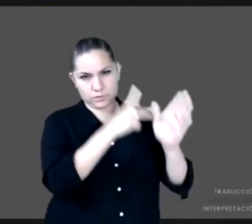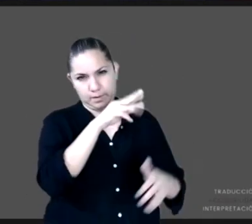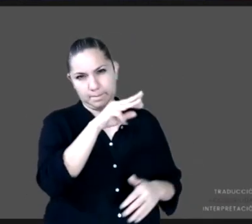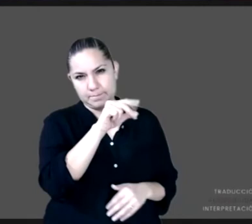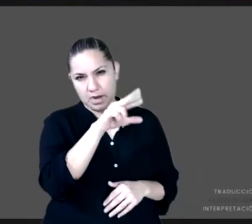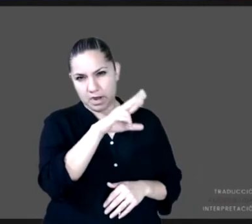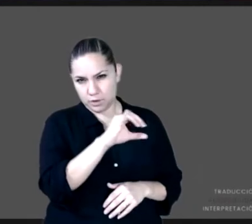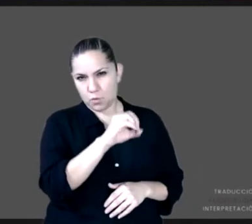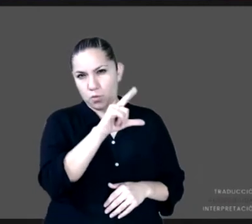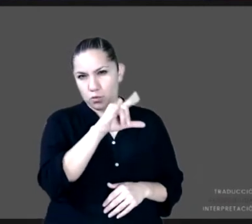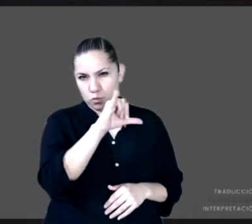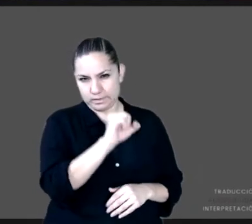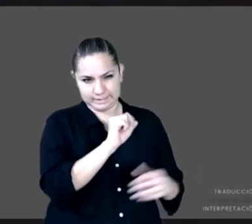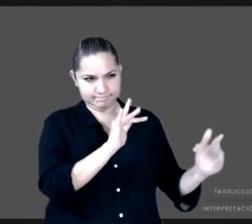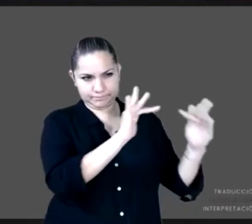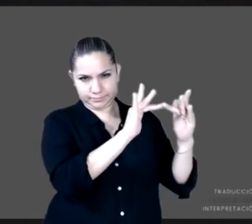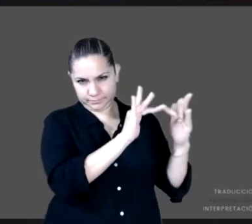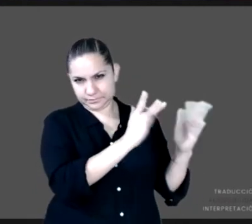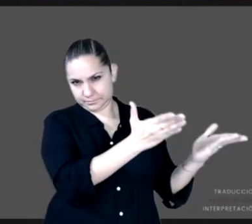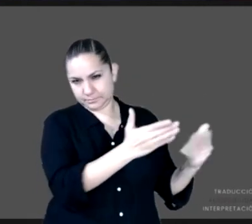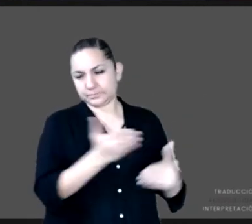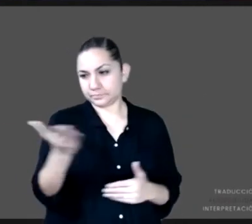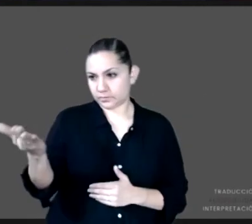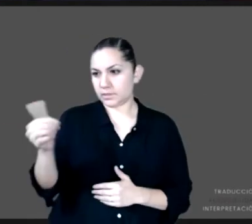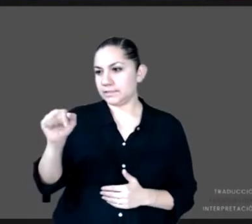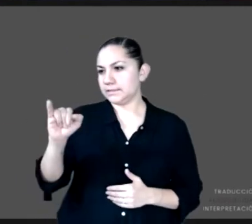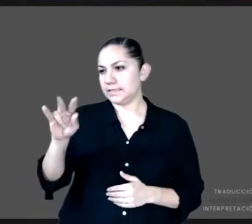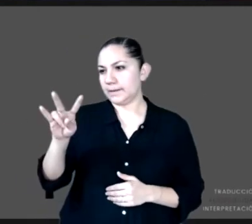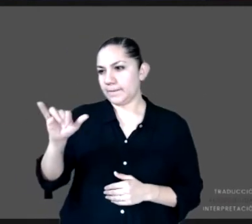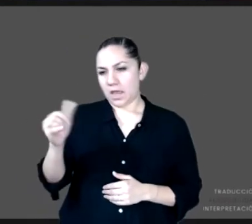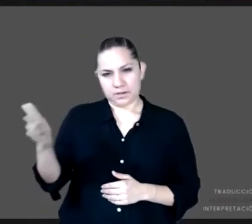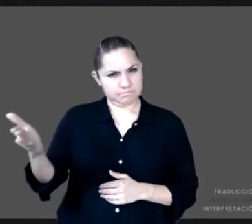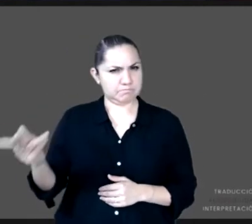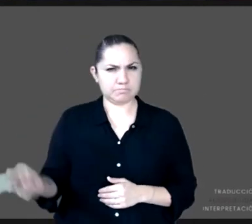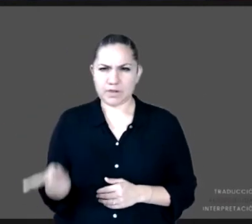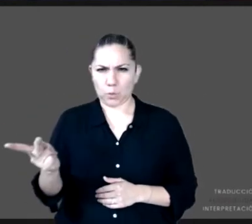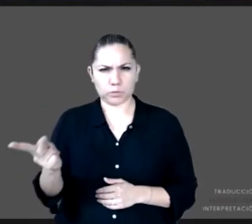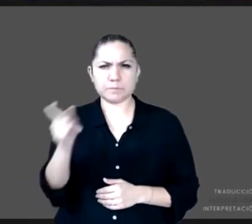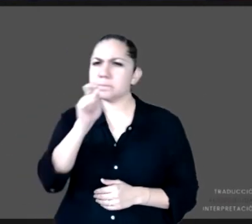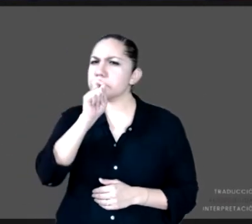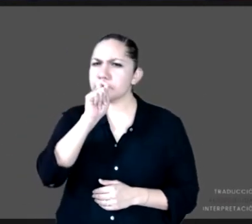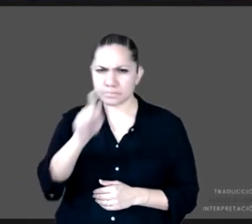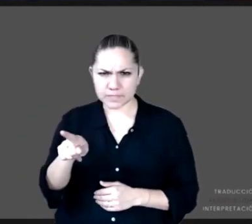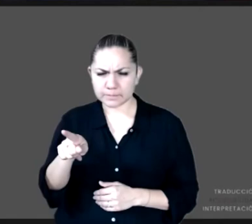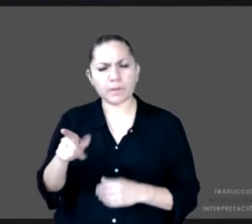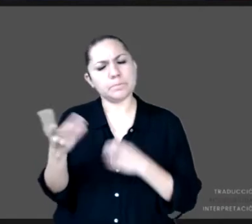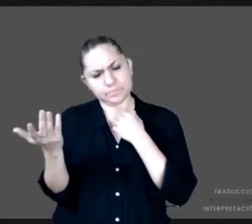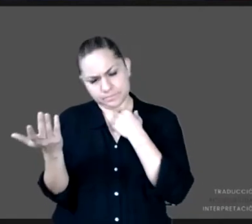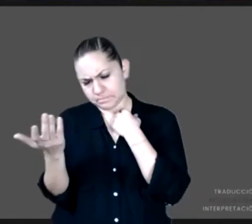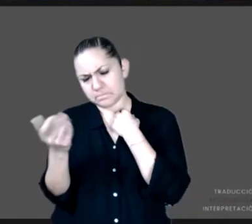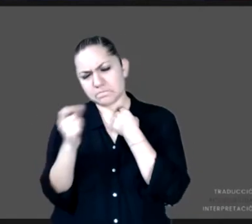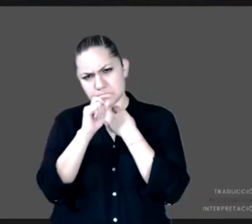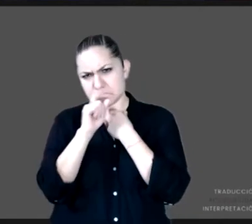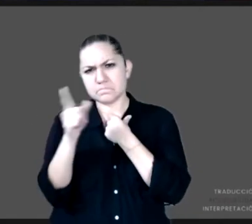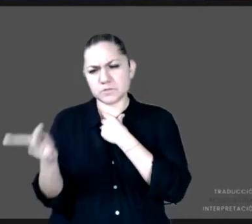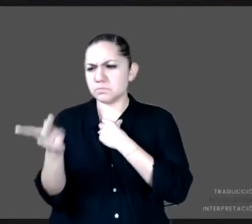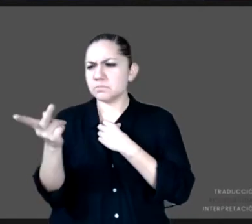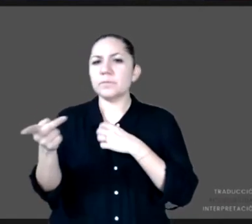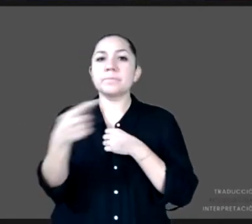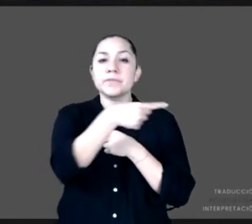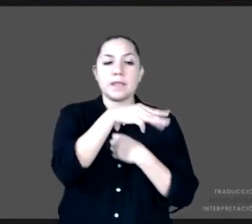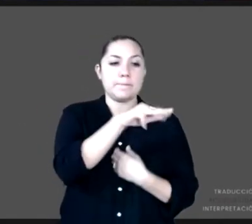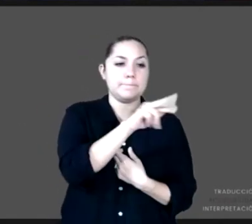en los mejores términos. Entonces, adelante Silvia, es la misma pregunta, te vuelvo a insistir, María Teresa Hernández dice,